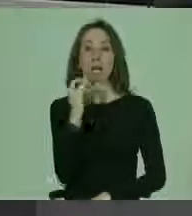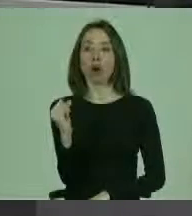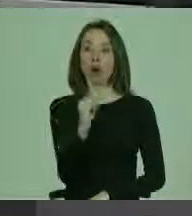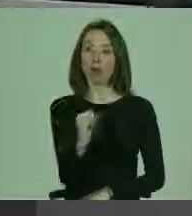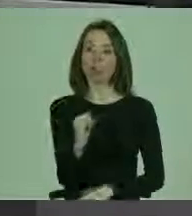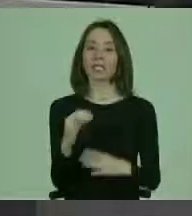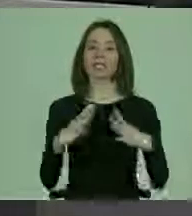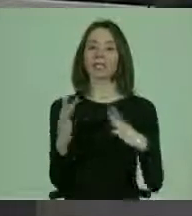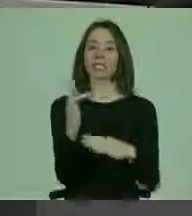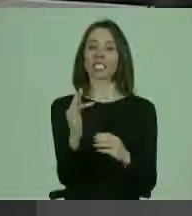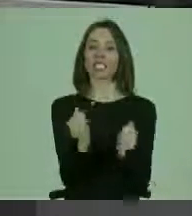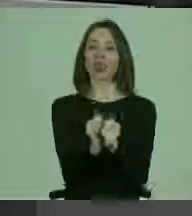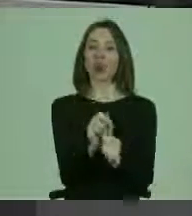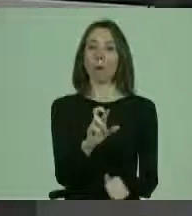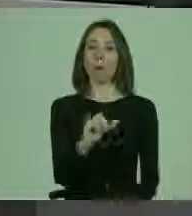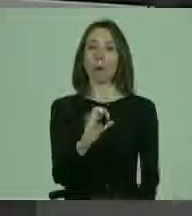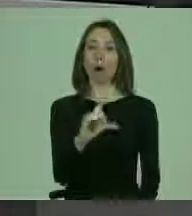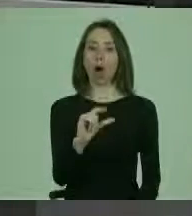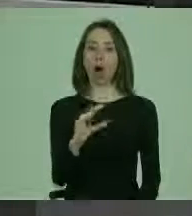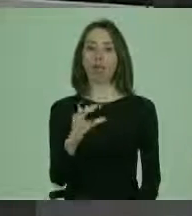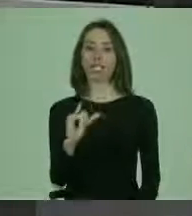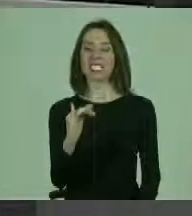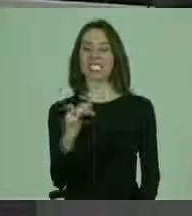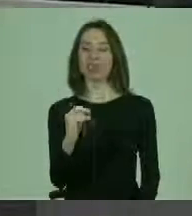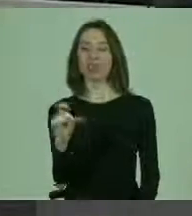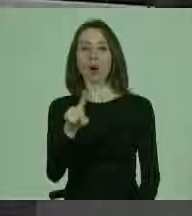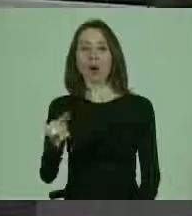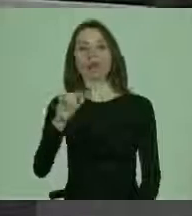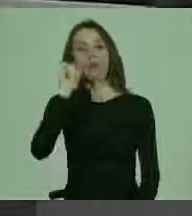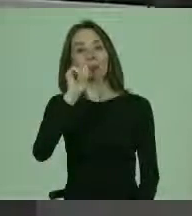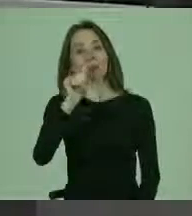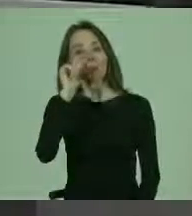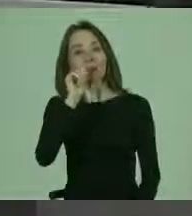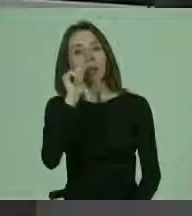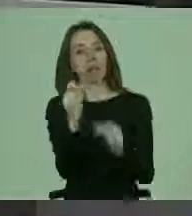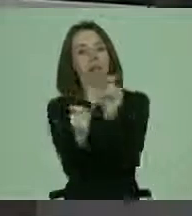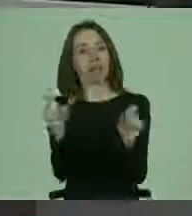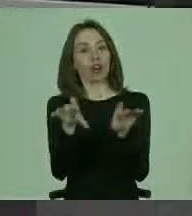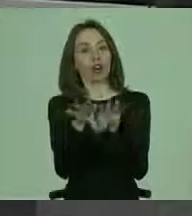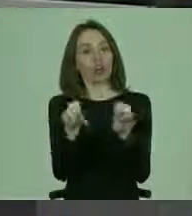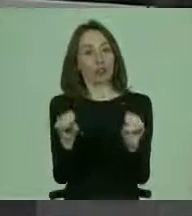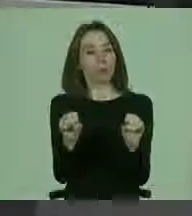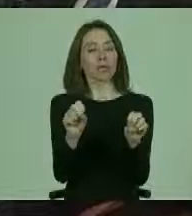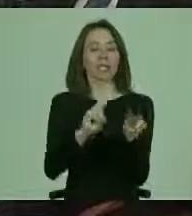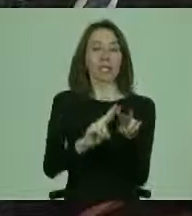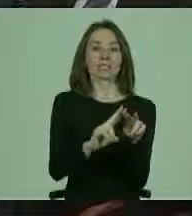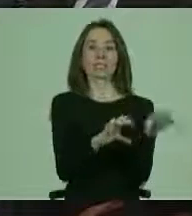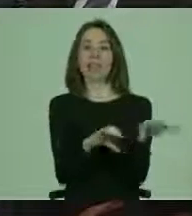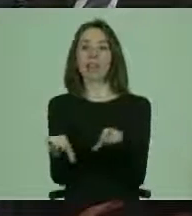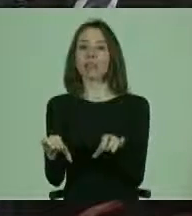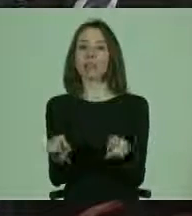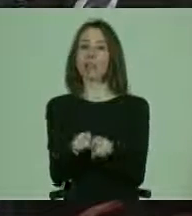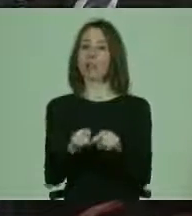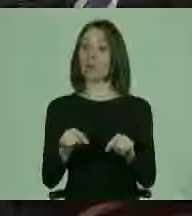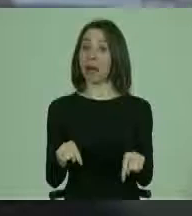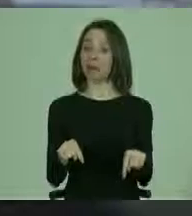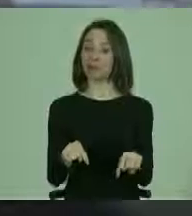junto a Paola Cifuentes, que día a día se comprometen en desarrollar actividades como estas.